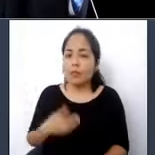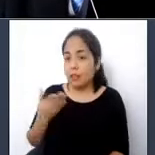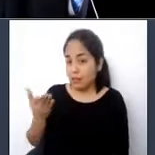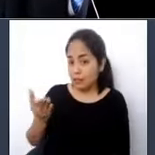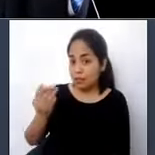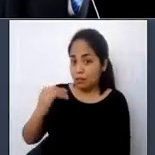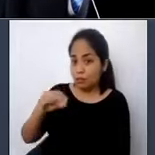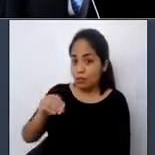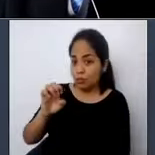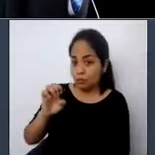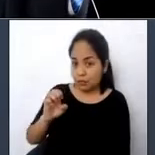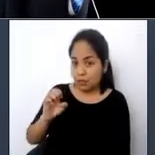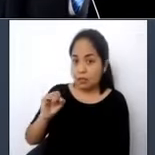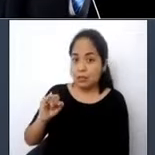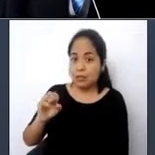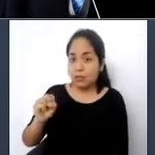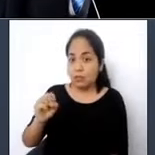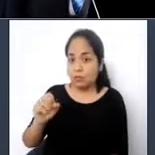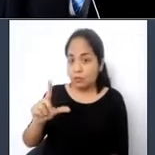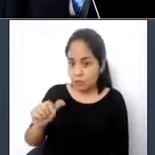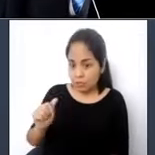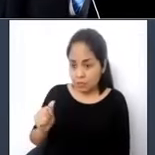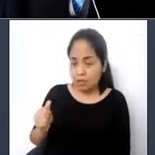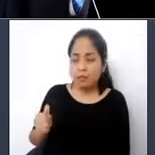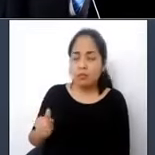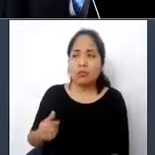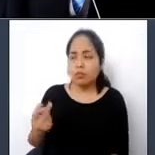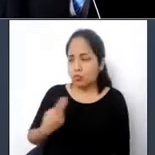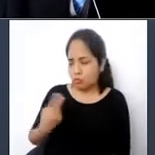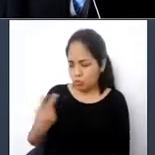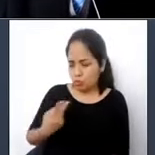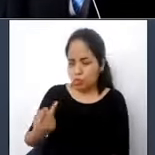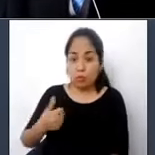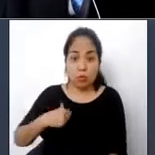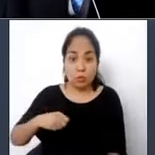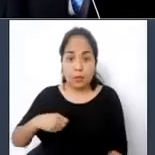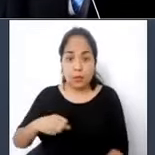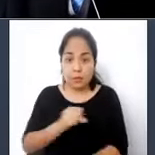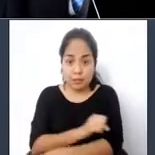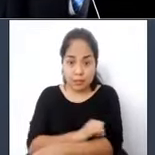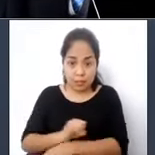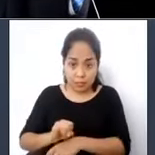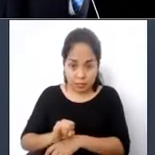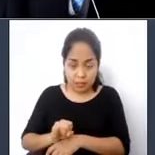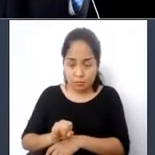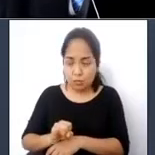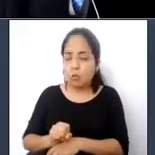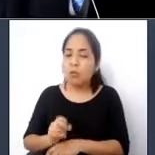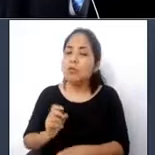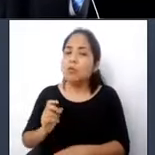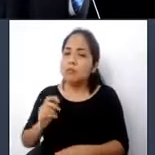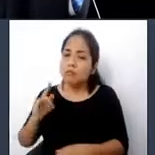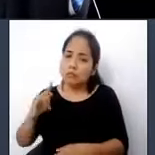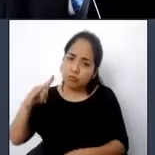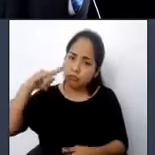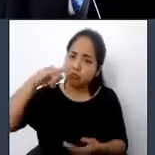oportunidad enviados por la municipalidad de San Isidro para hacer una donación de sillas de ruedas a Cajamarca.